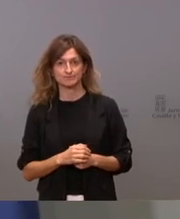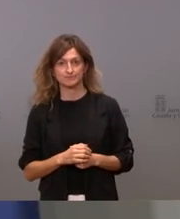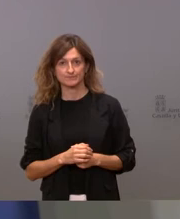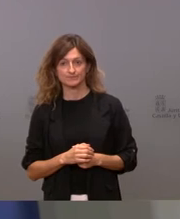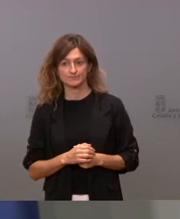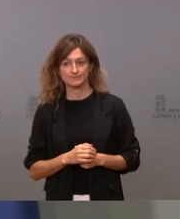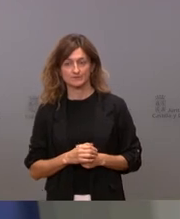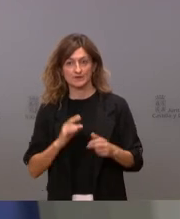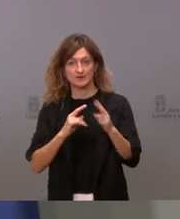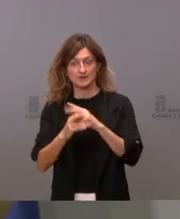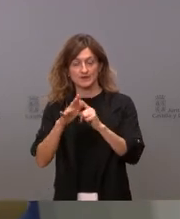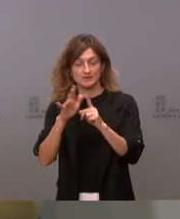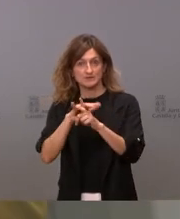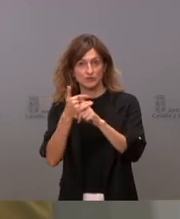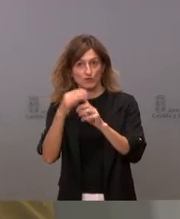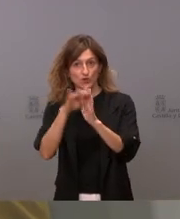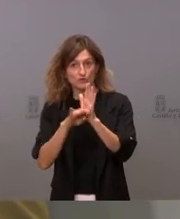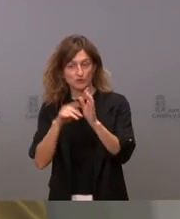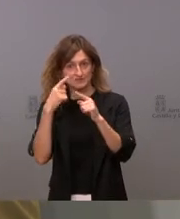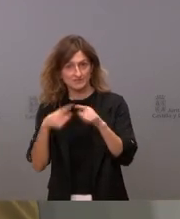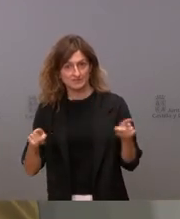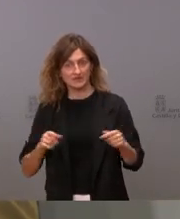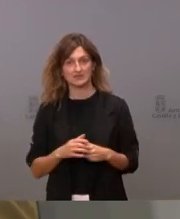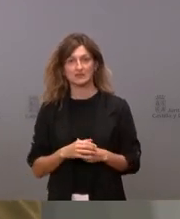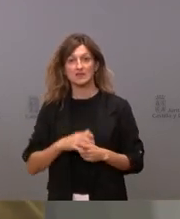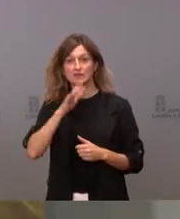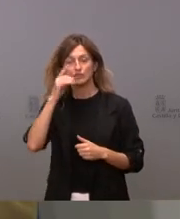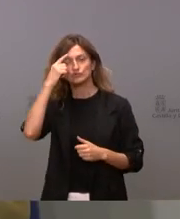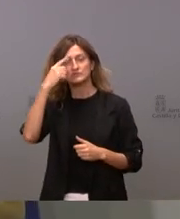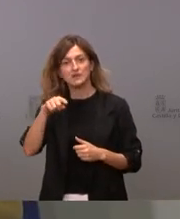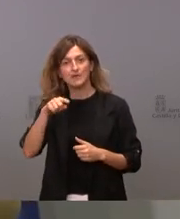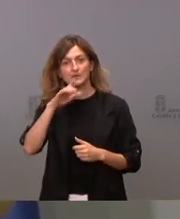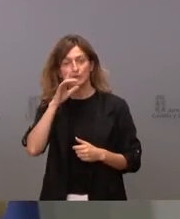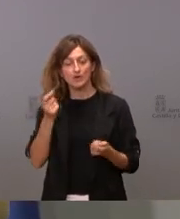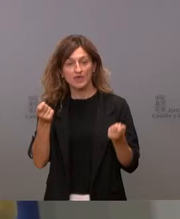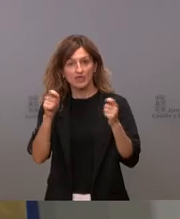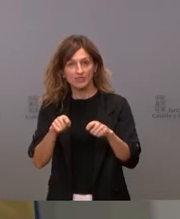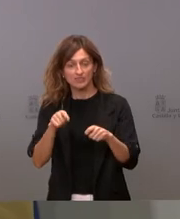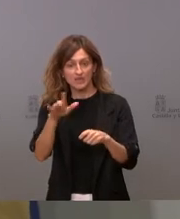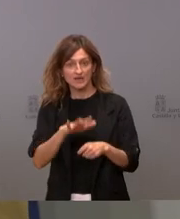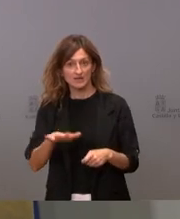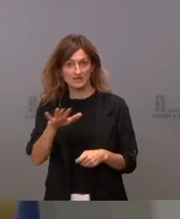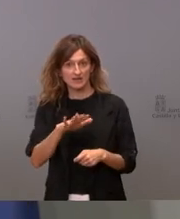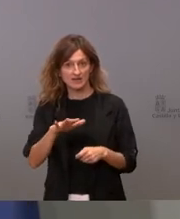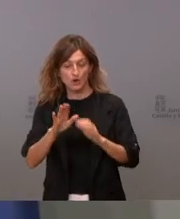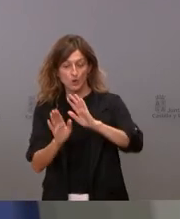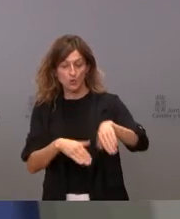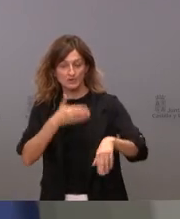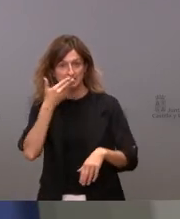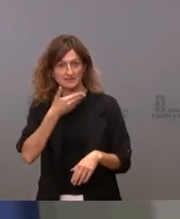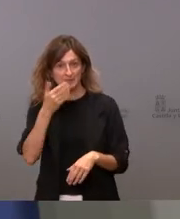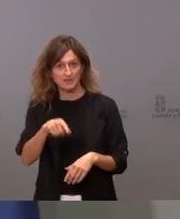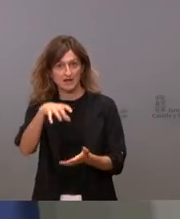las condiciones son diferentes porque saben de otras cosas que el cierre de Aspontes yo creo que ha sido el último la última de las térmicas